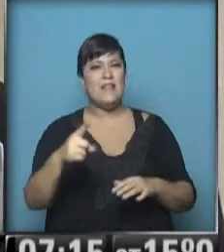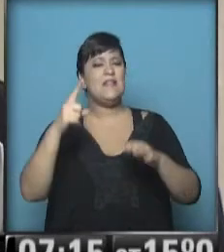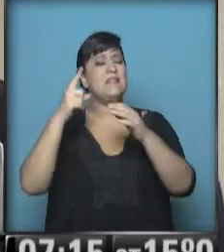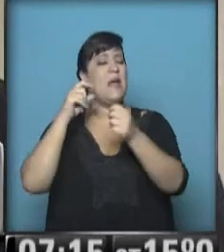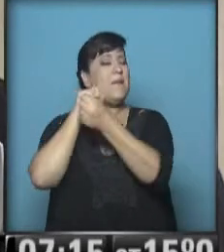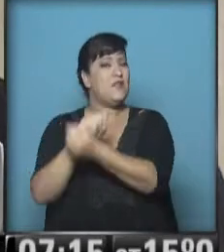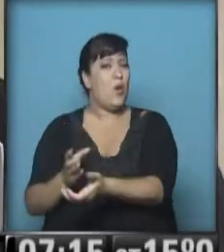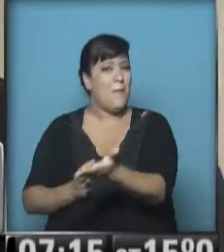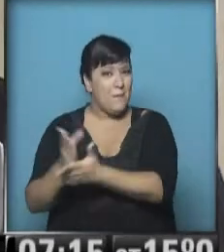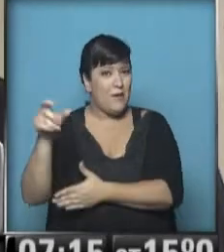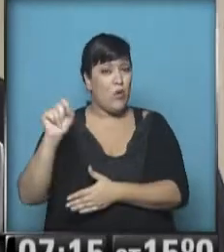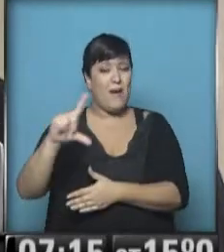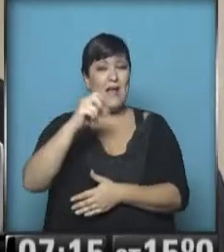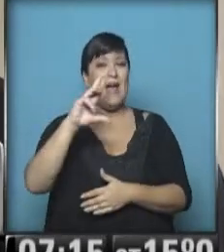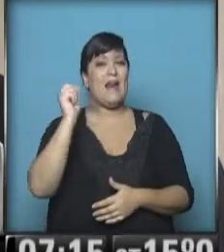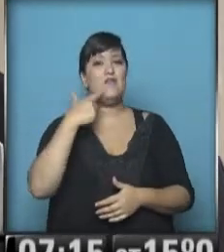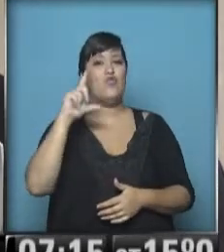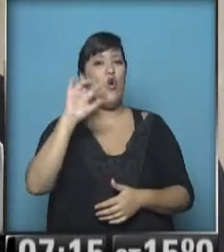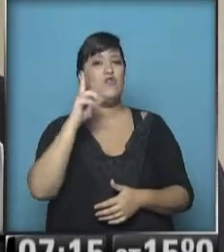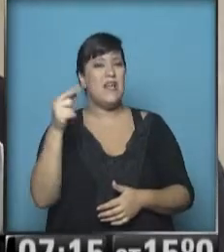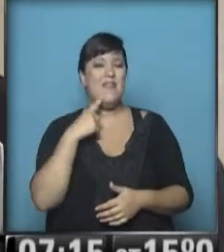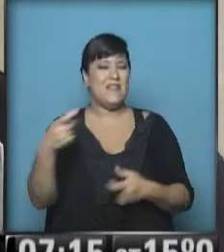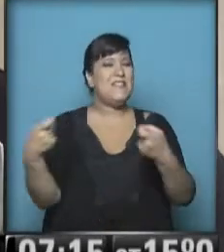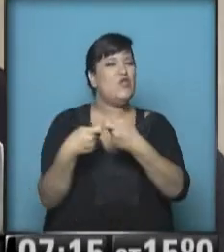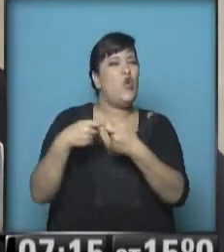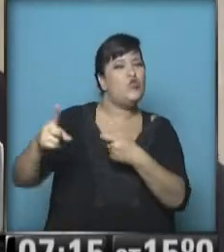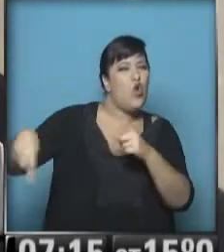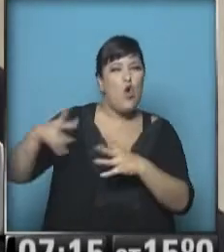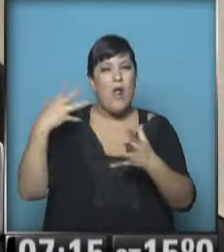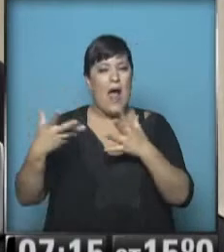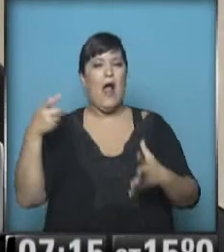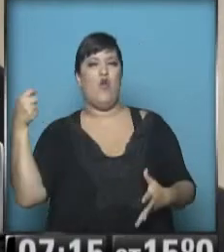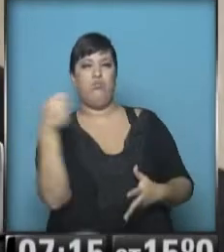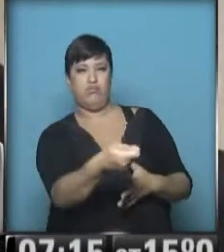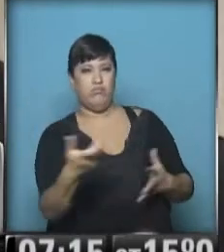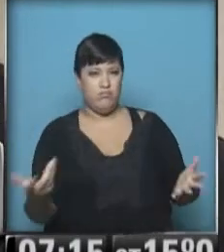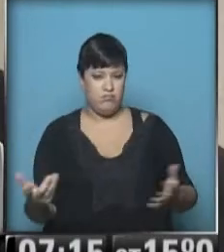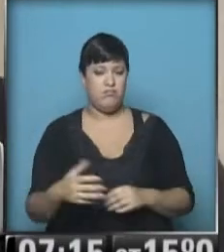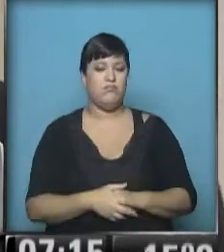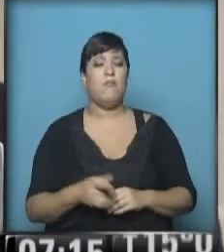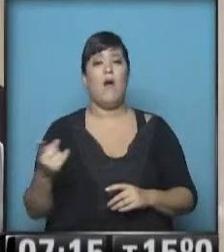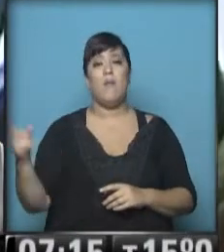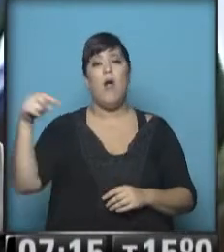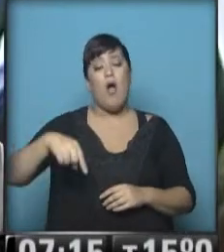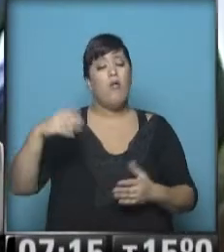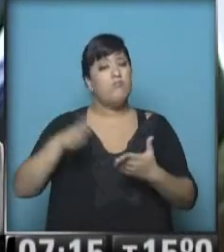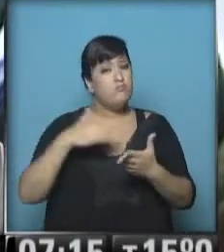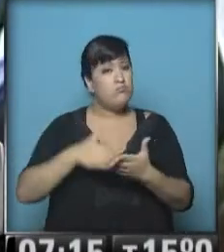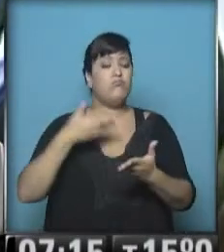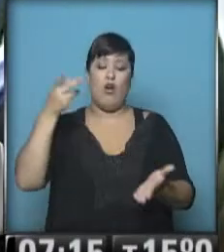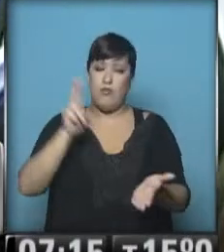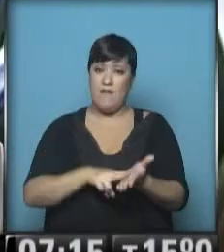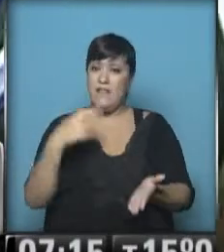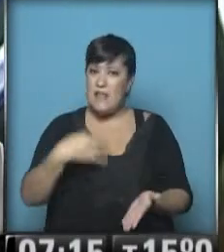perpetua a Carrascoza por ser coautor del delito de homicidio agravado por el vínculo? Dispuso una nueva revisión de esta situación